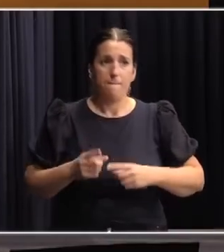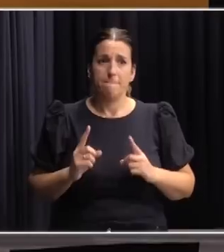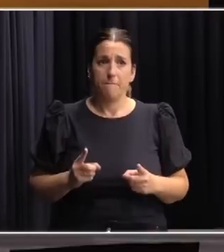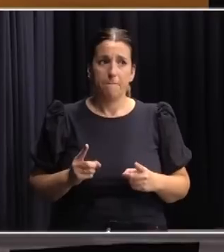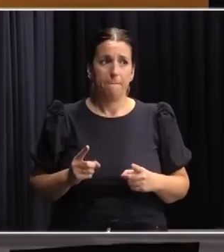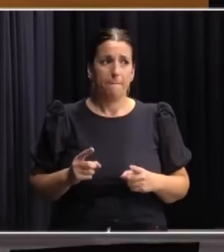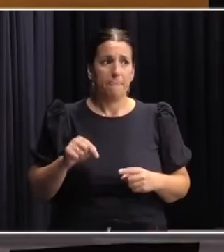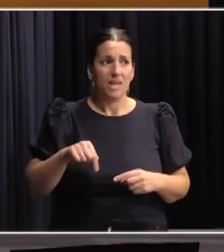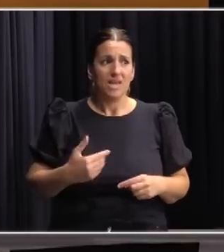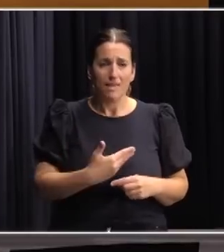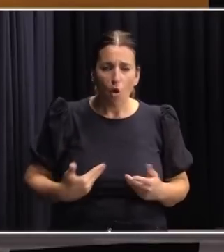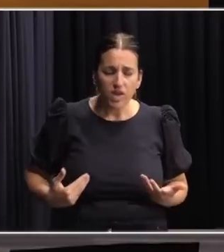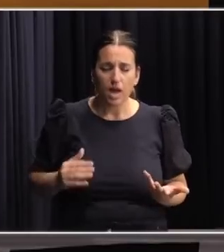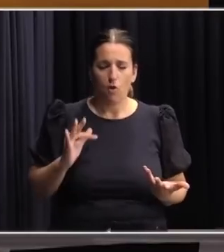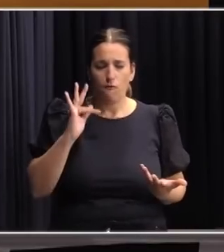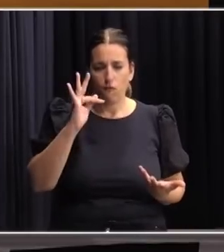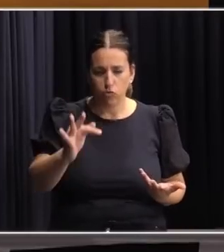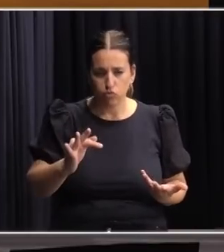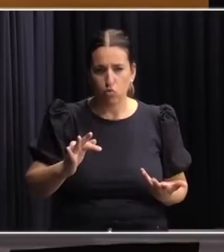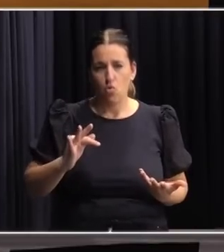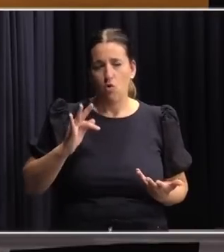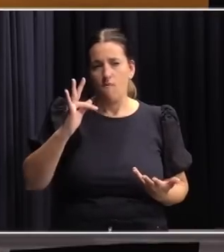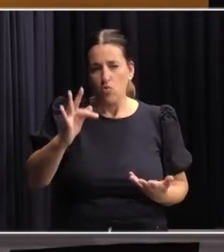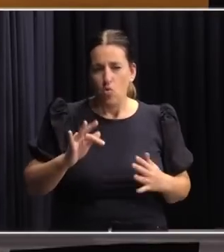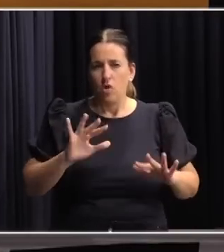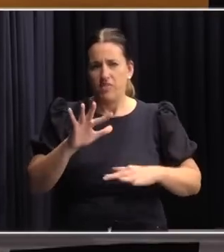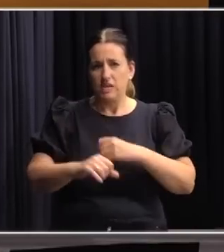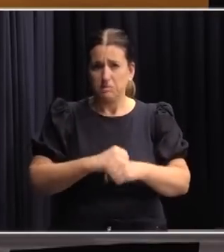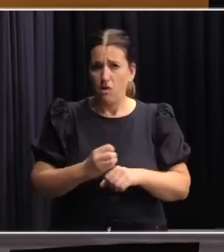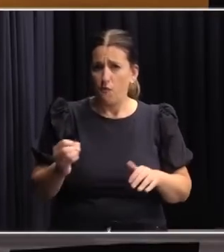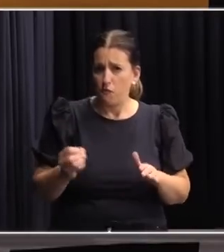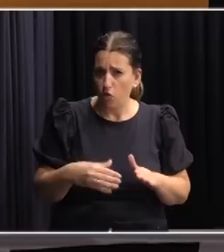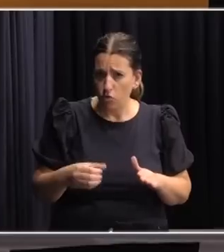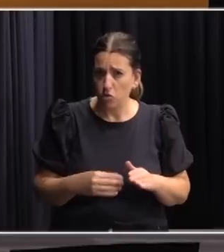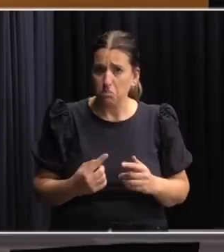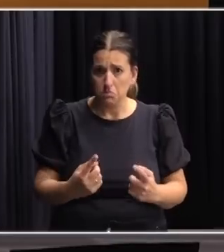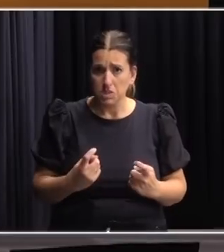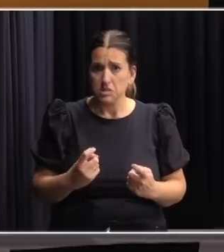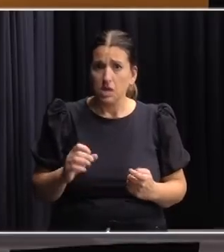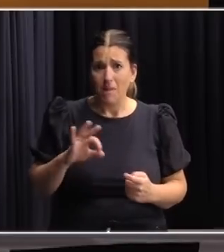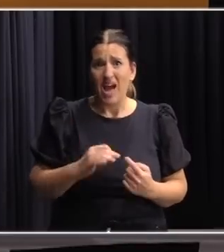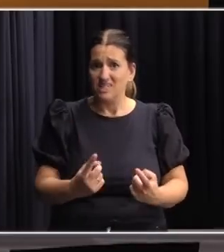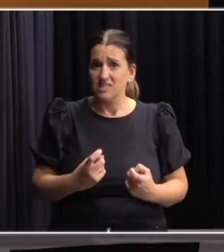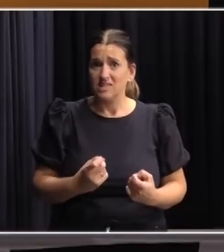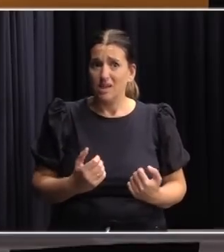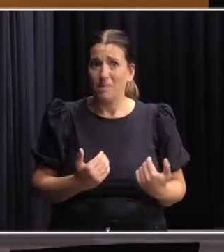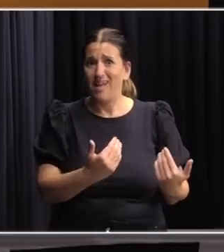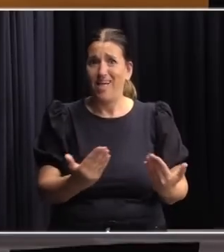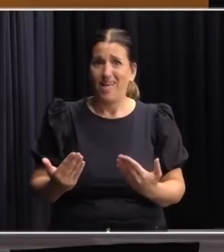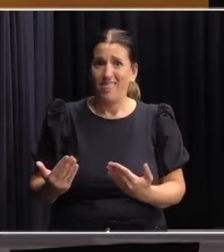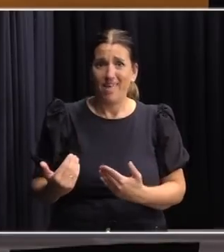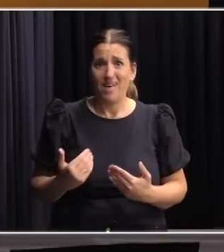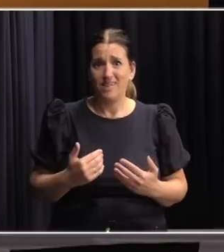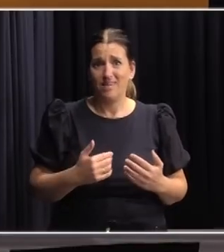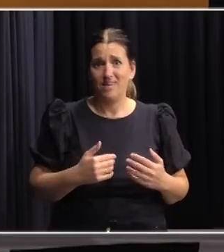este gobierno, el próximo o el siguiente, va a tener los fondos necesarios, va a necesitar fondos para cubrir esos déficits